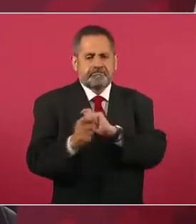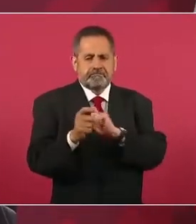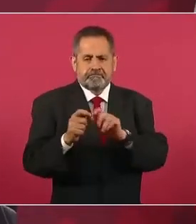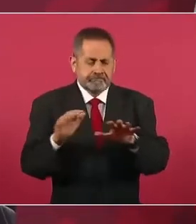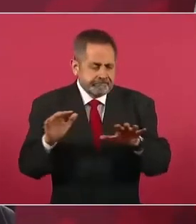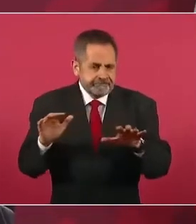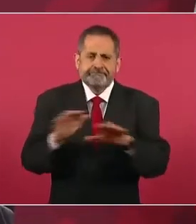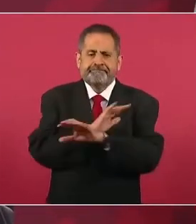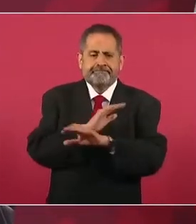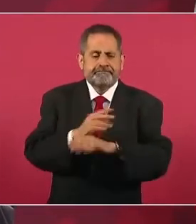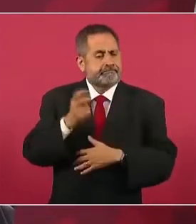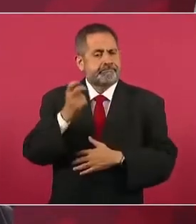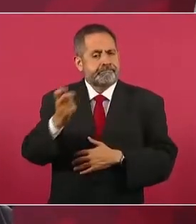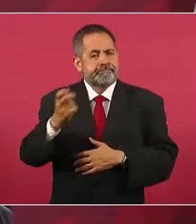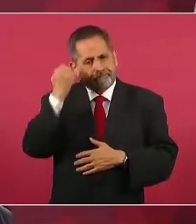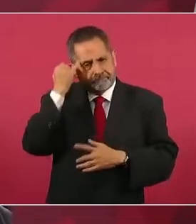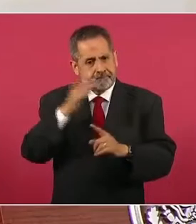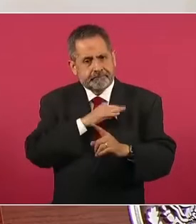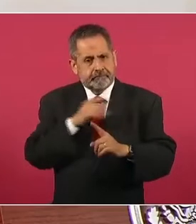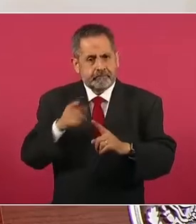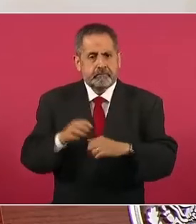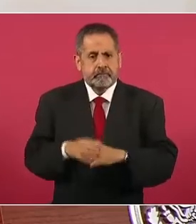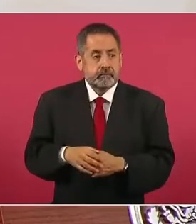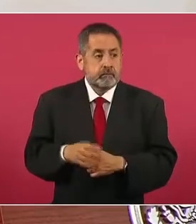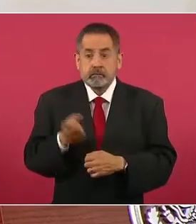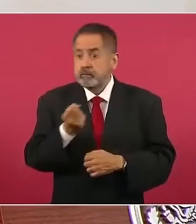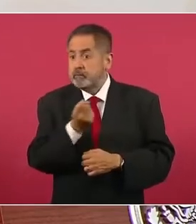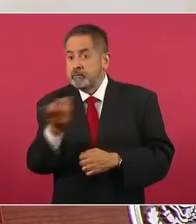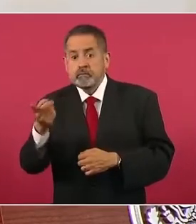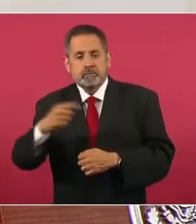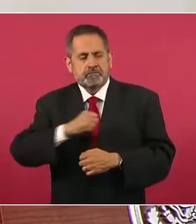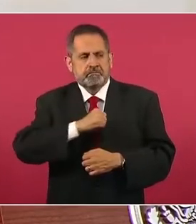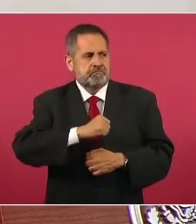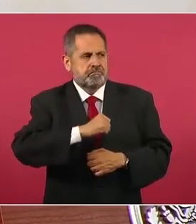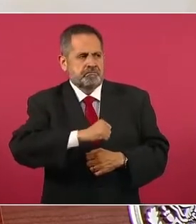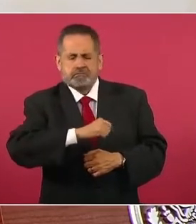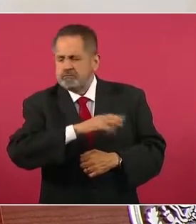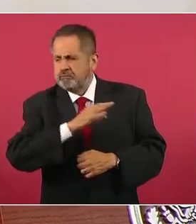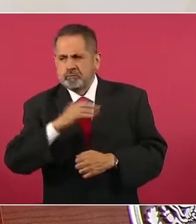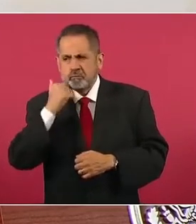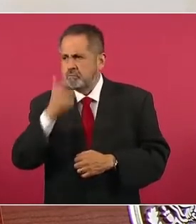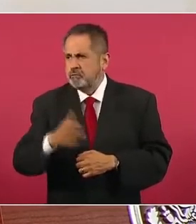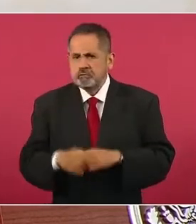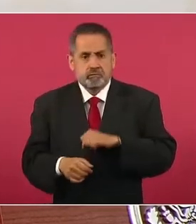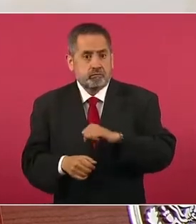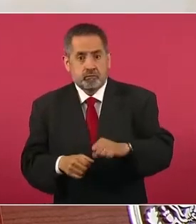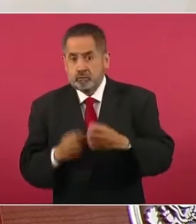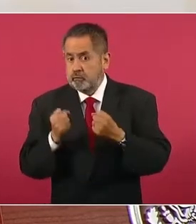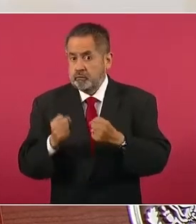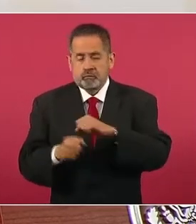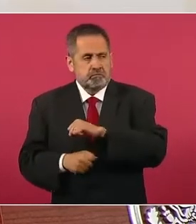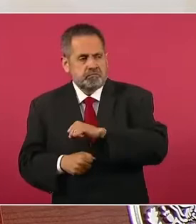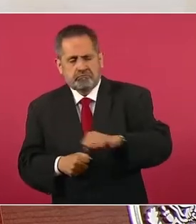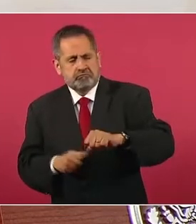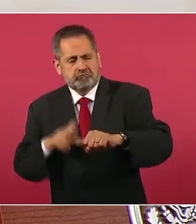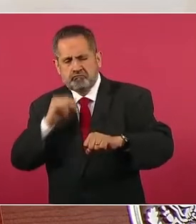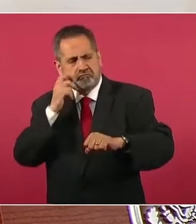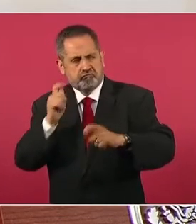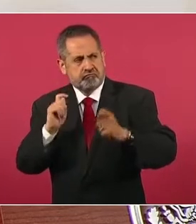hay resistencias, fuertes resistencias.